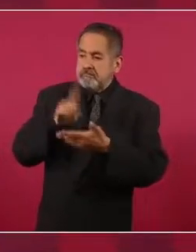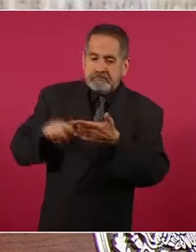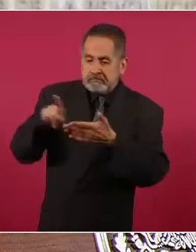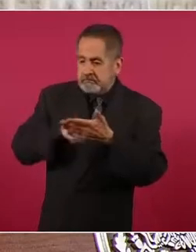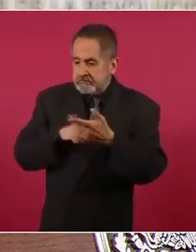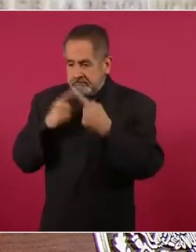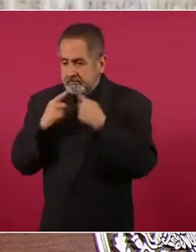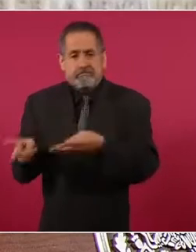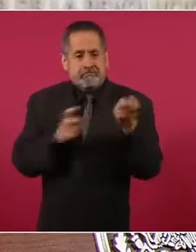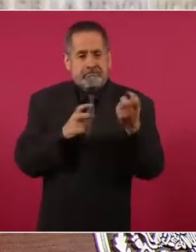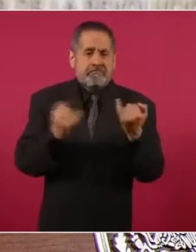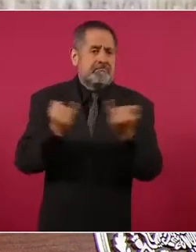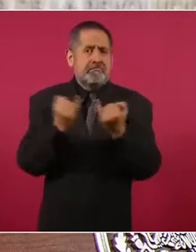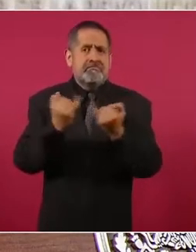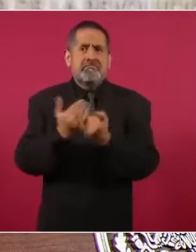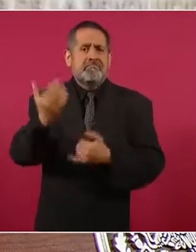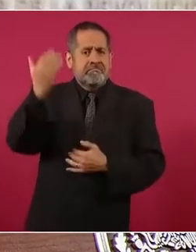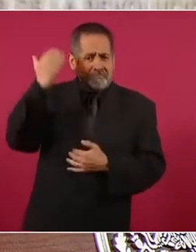como ya lo han hecho.